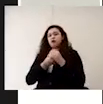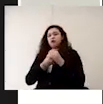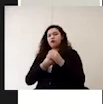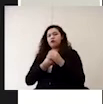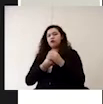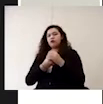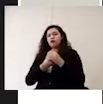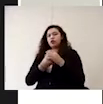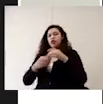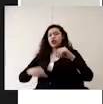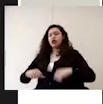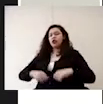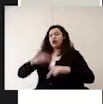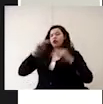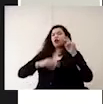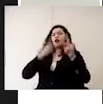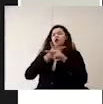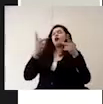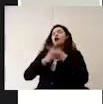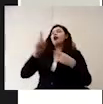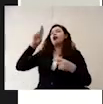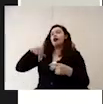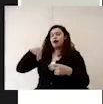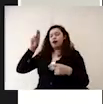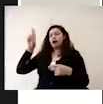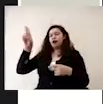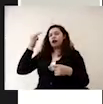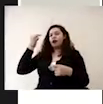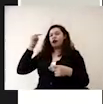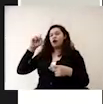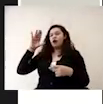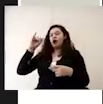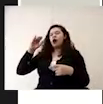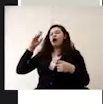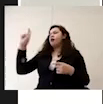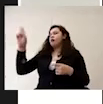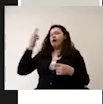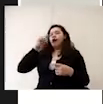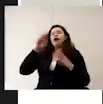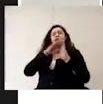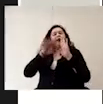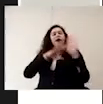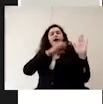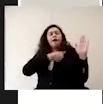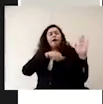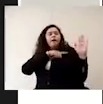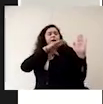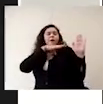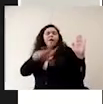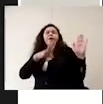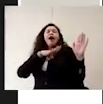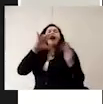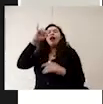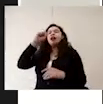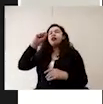actividades en escuelas de nivel medio superior y superior y en estas medidas sanitarias generales encontramos las señaléticas